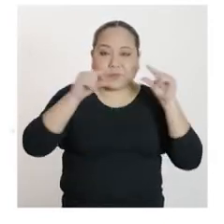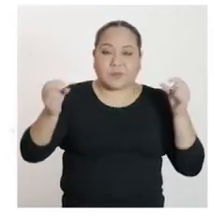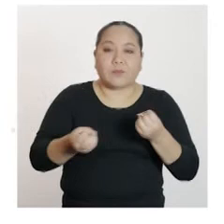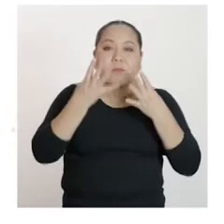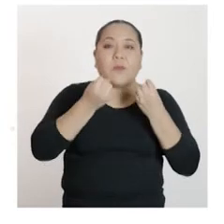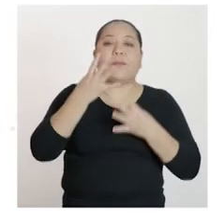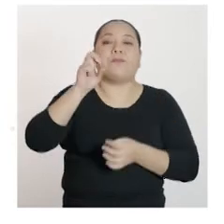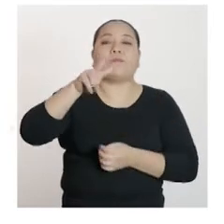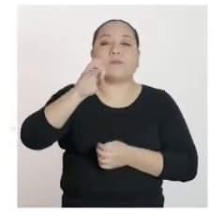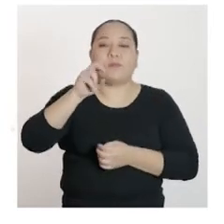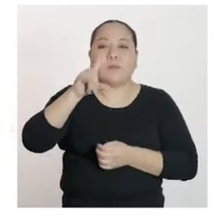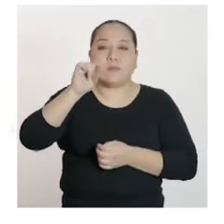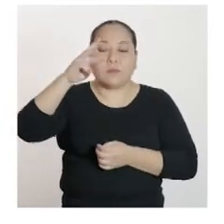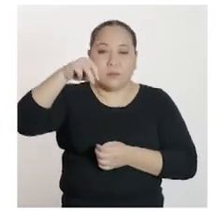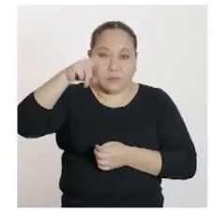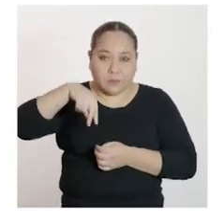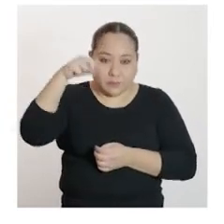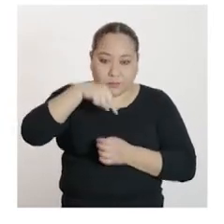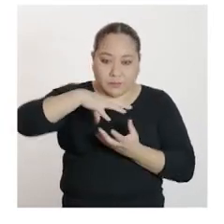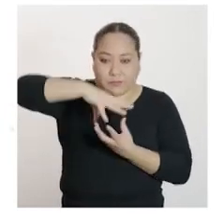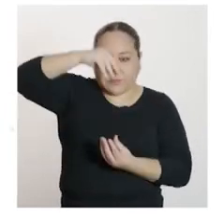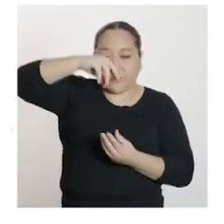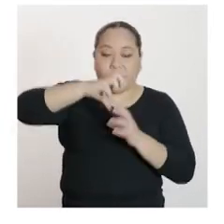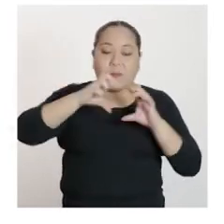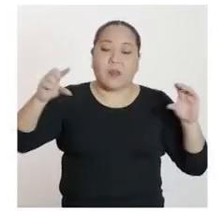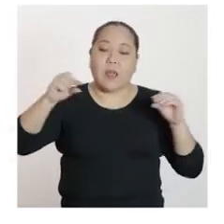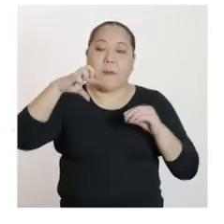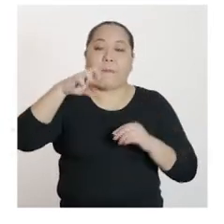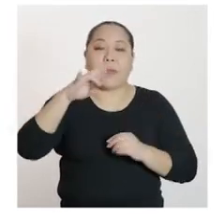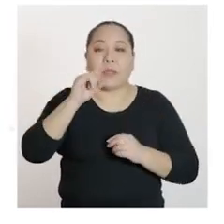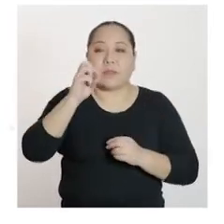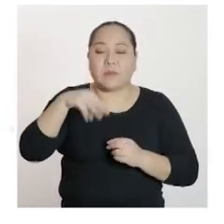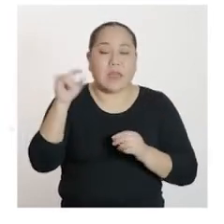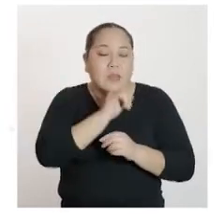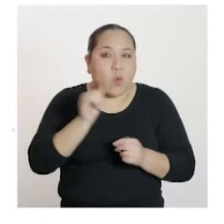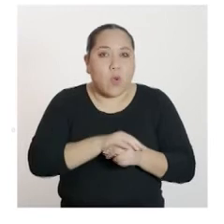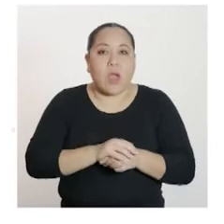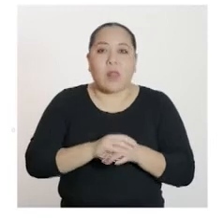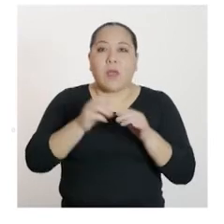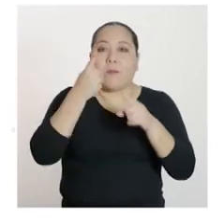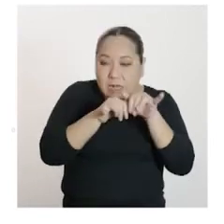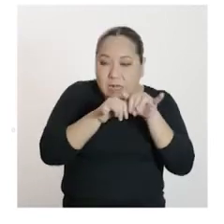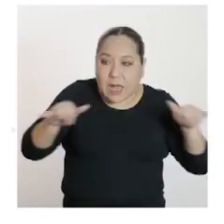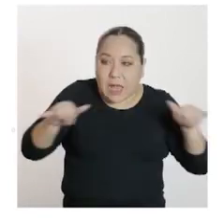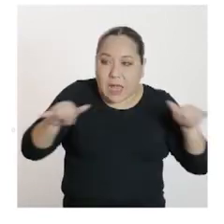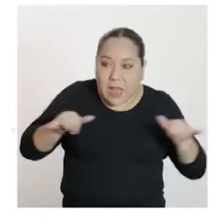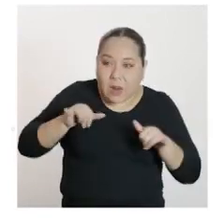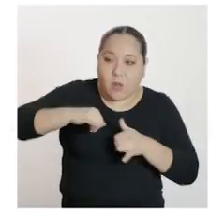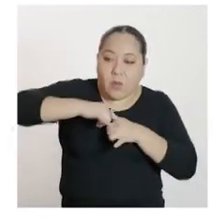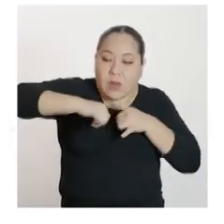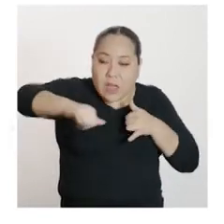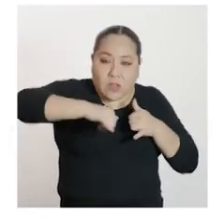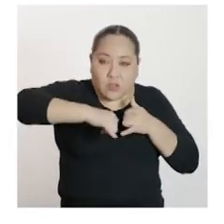volumen del prisma rectangular, que viene a ser igual al producto del largo por el ancho por la altura,